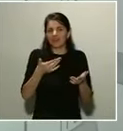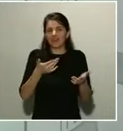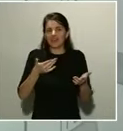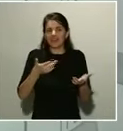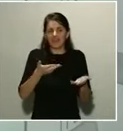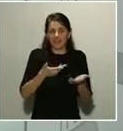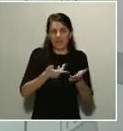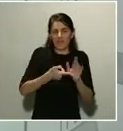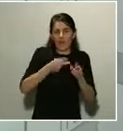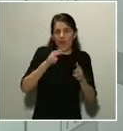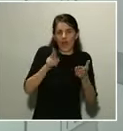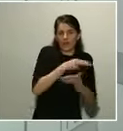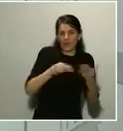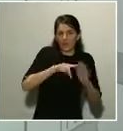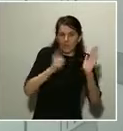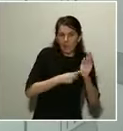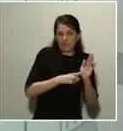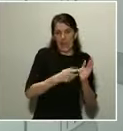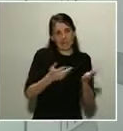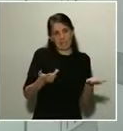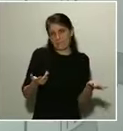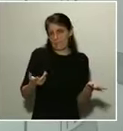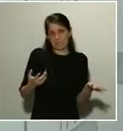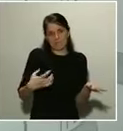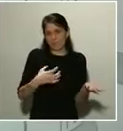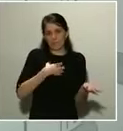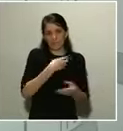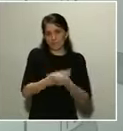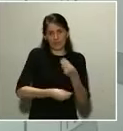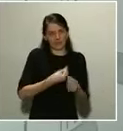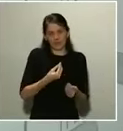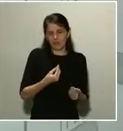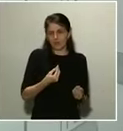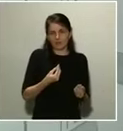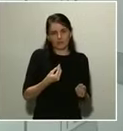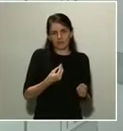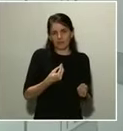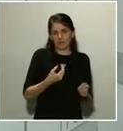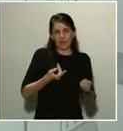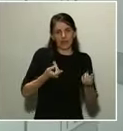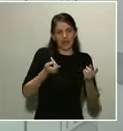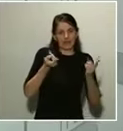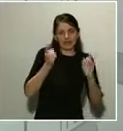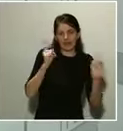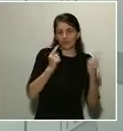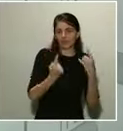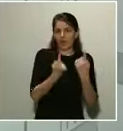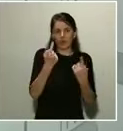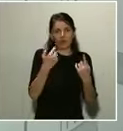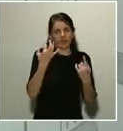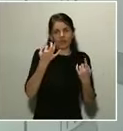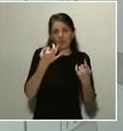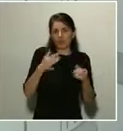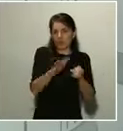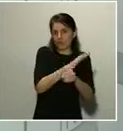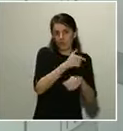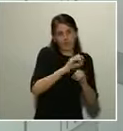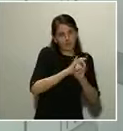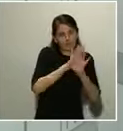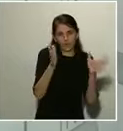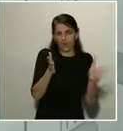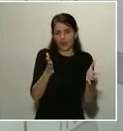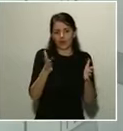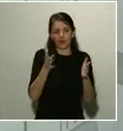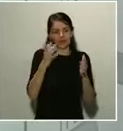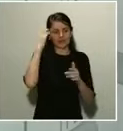definitiva, no nos lo podemos permitir. Tenemos algunos casos singulares que atender, que son los que establece el Real Decreto